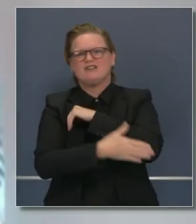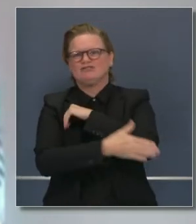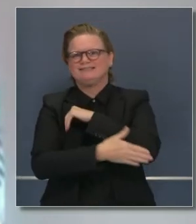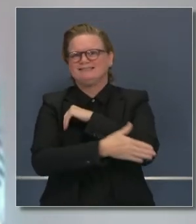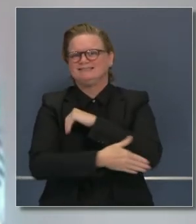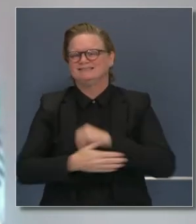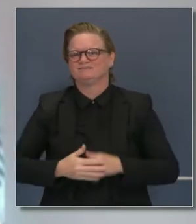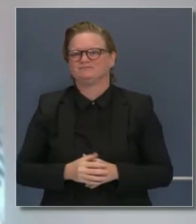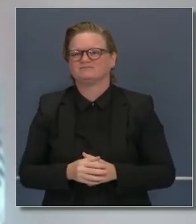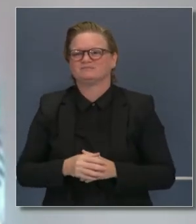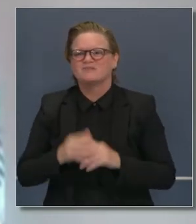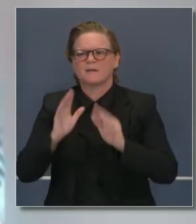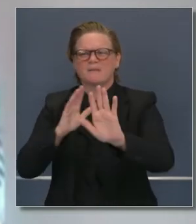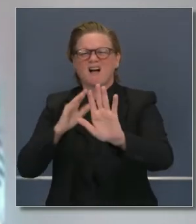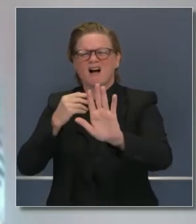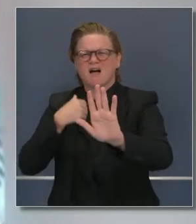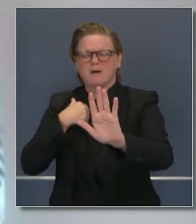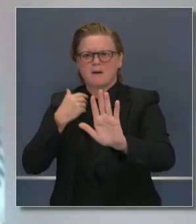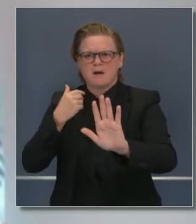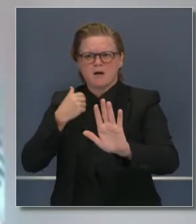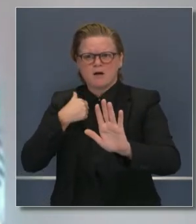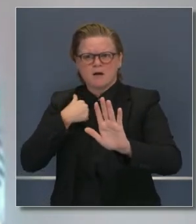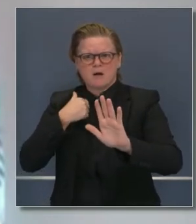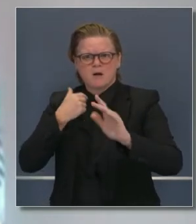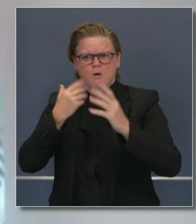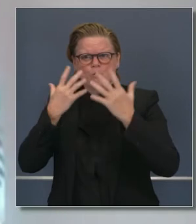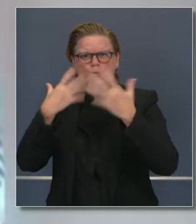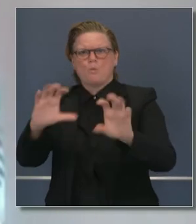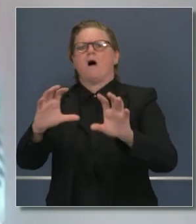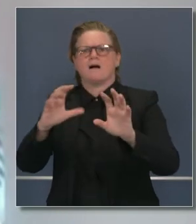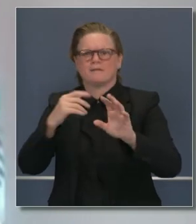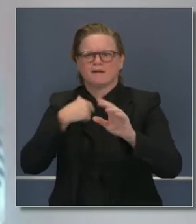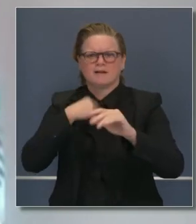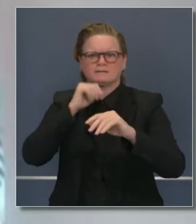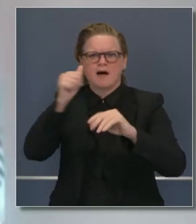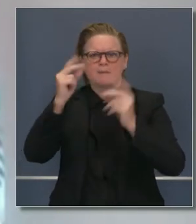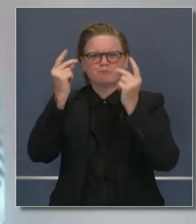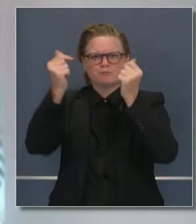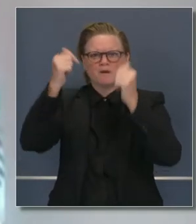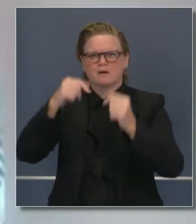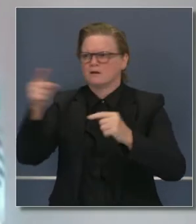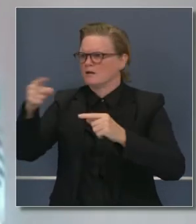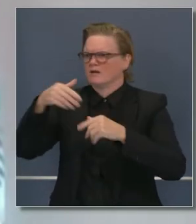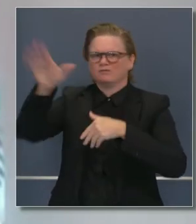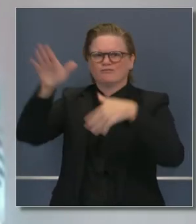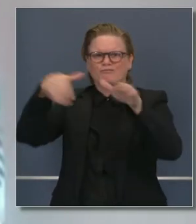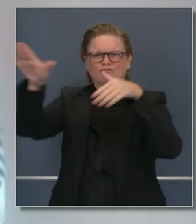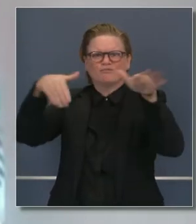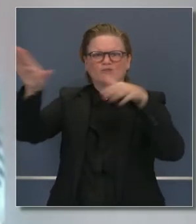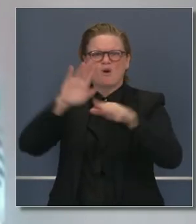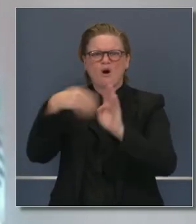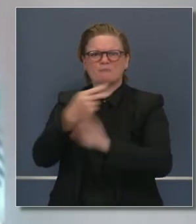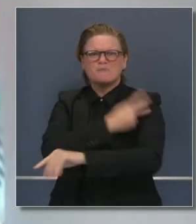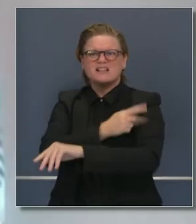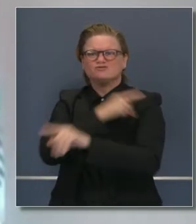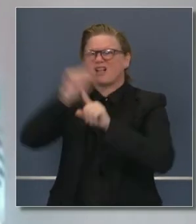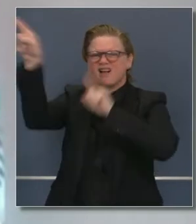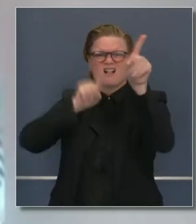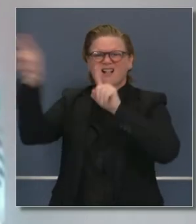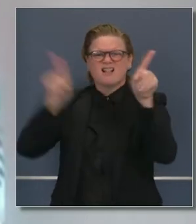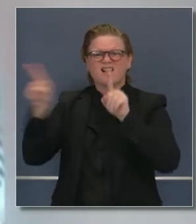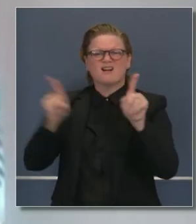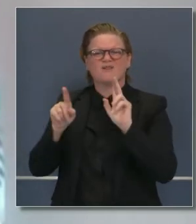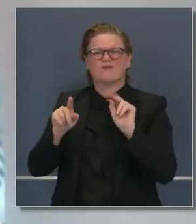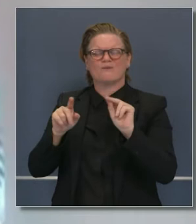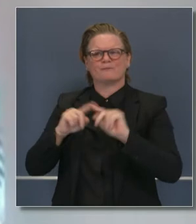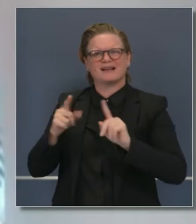transferir o trasladar a pacientes a otros hospitales. Hemos estado trabajando en esto también en otras partes del